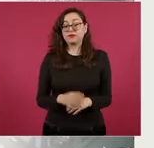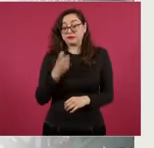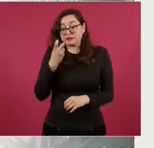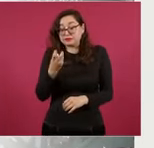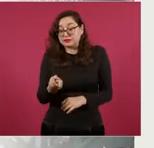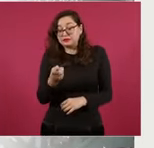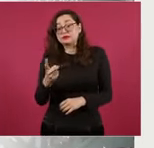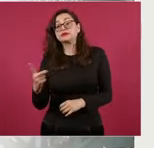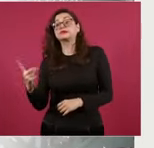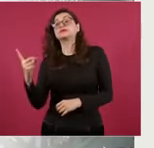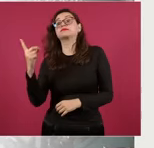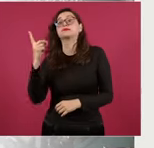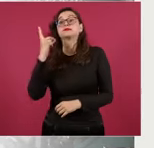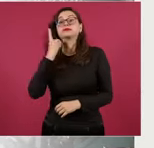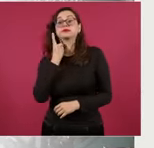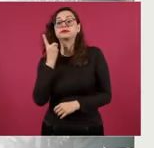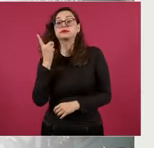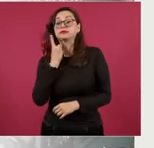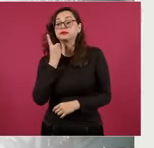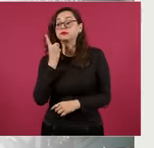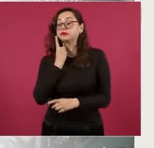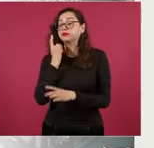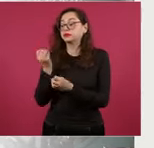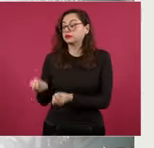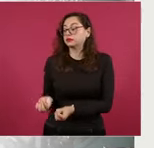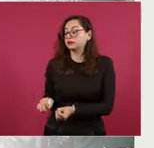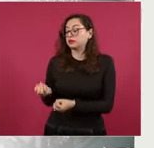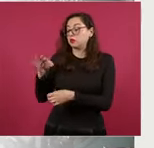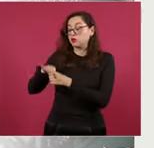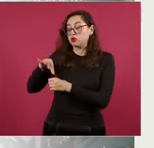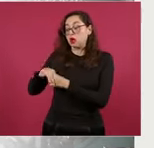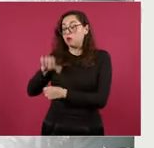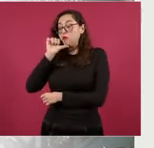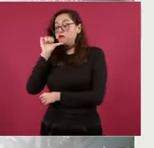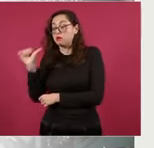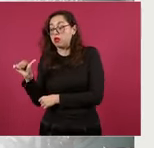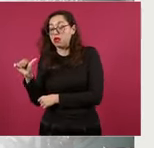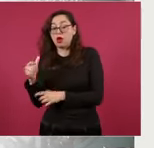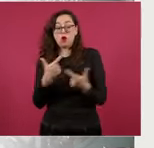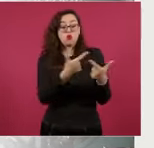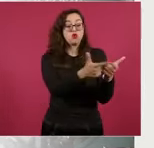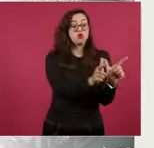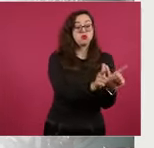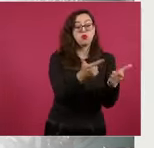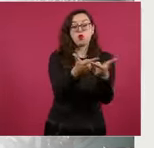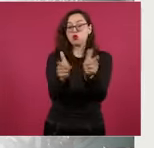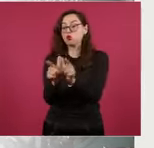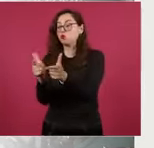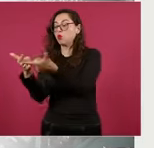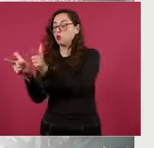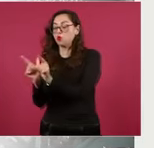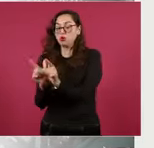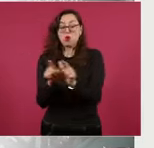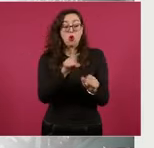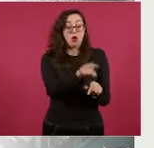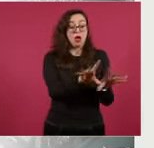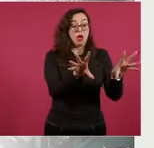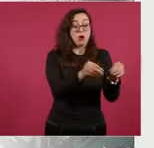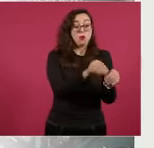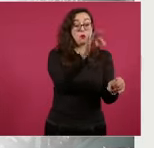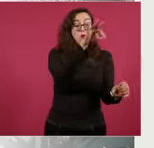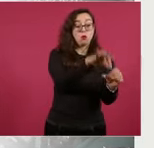diputados que se asignarán a cada partido político dividiendo su votación total